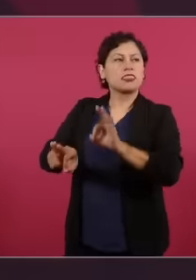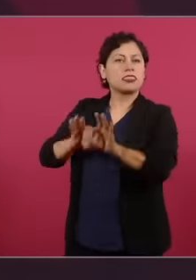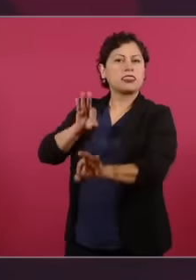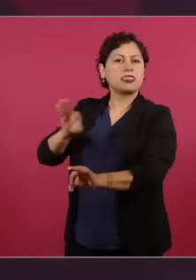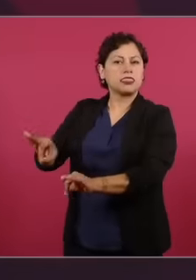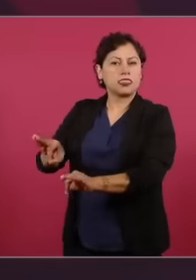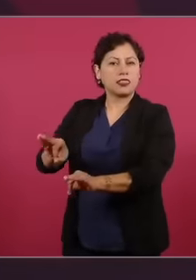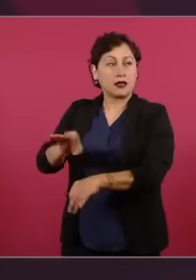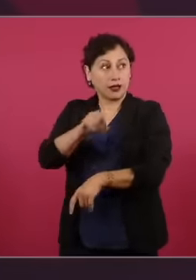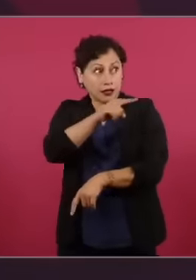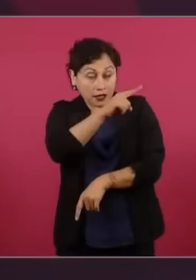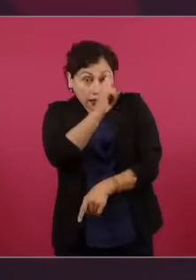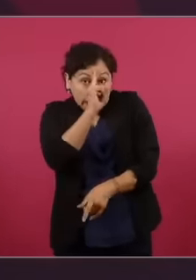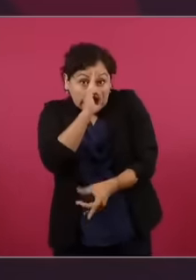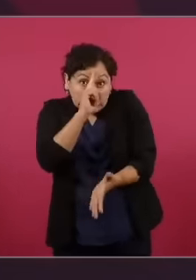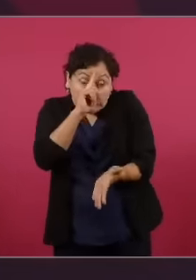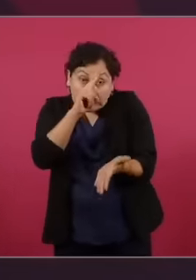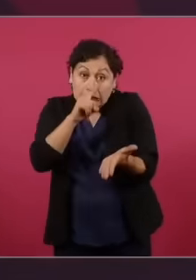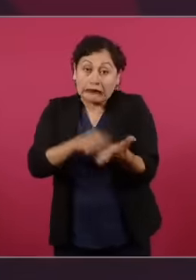Este